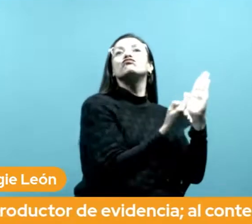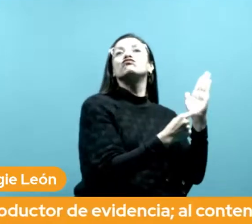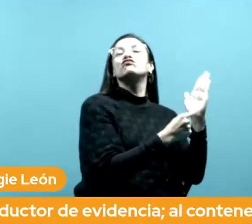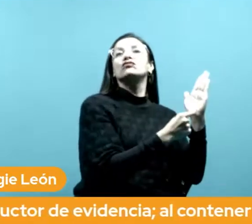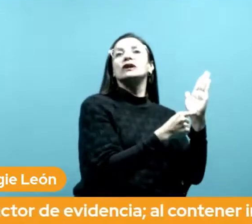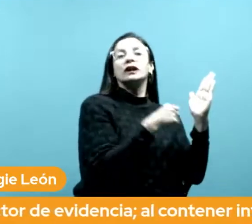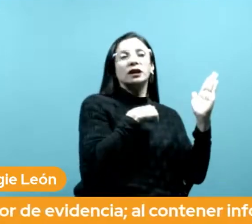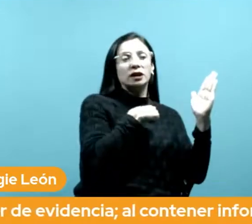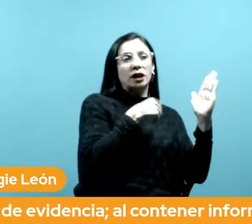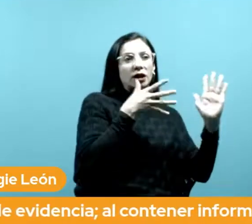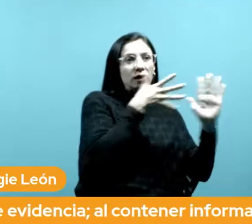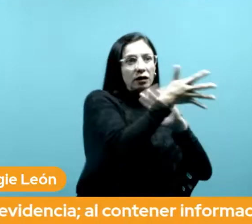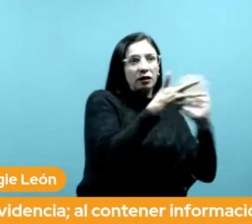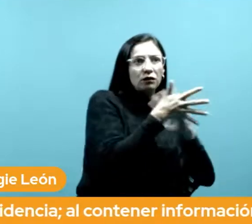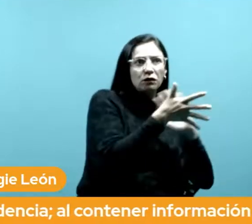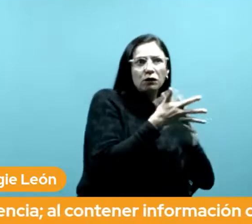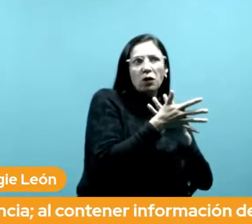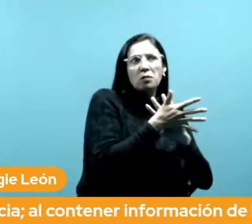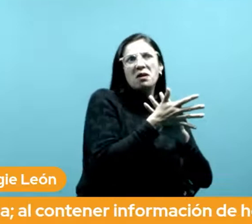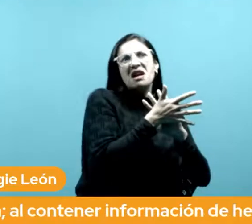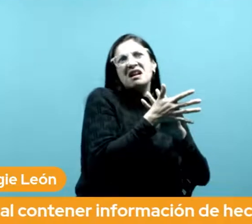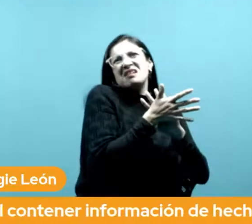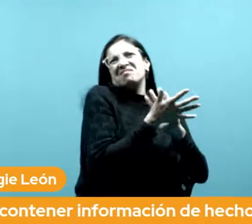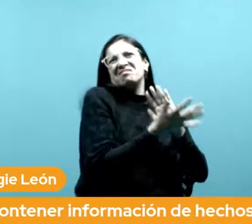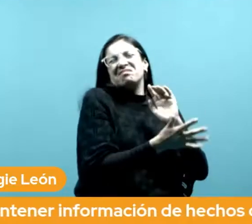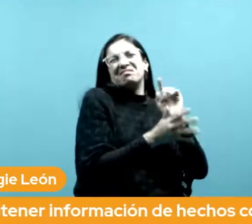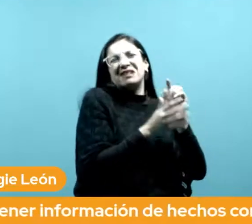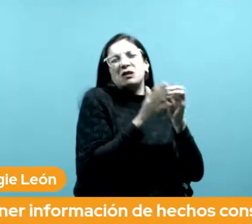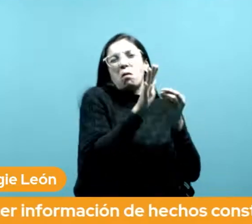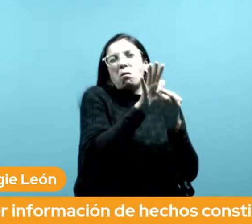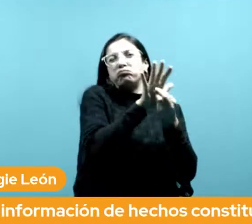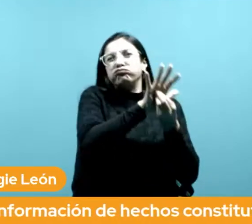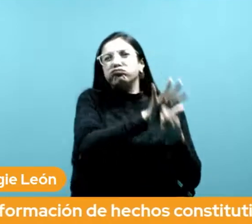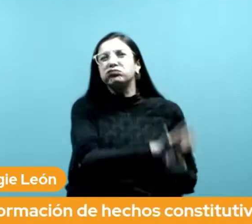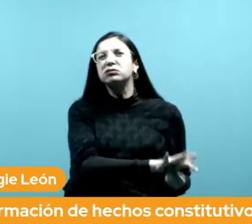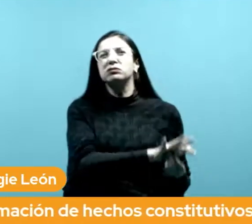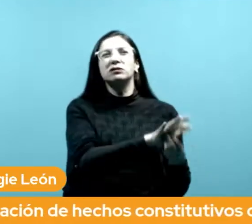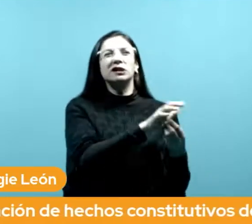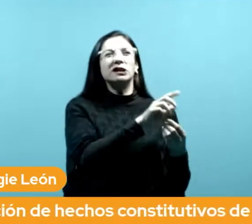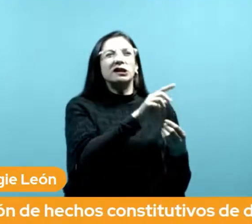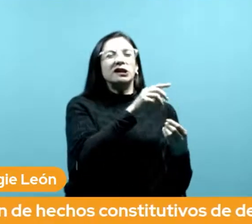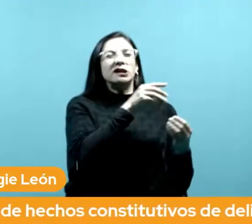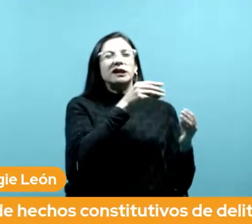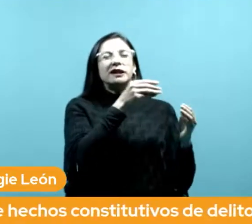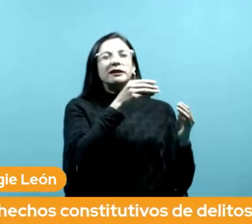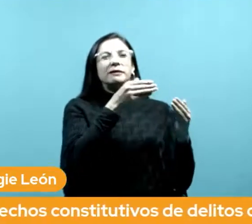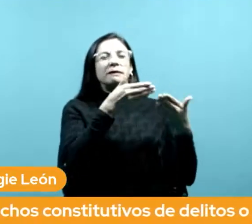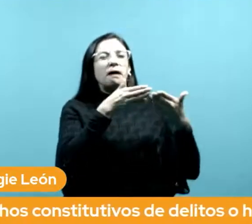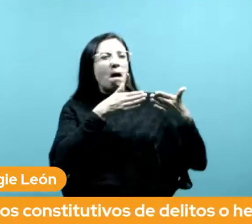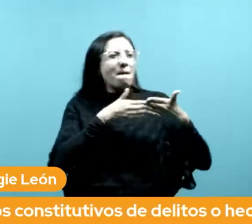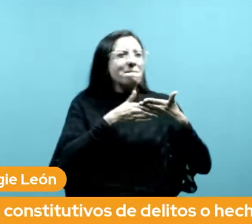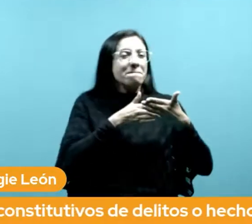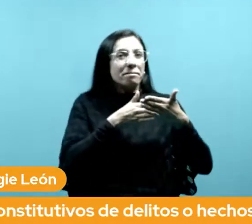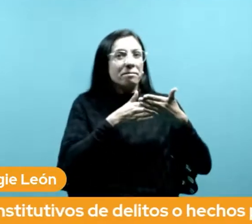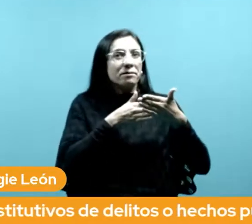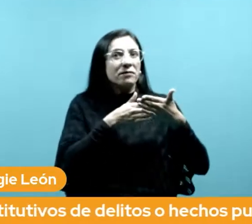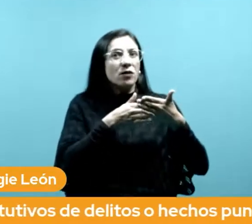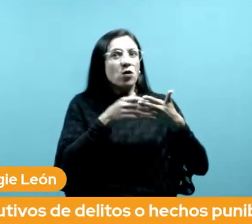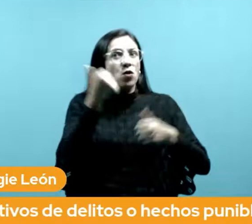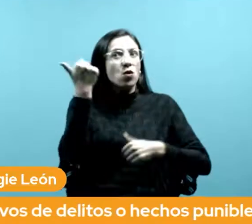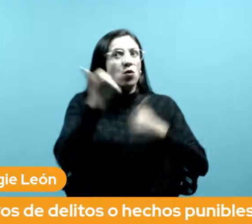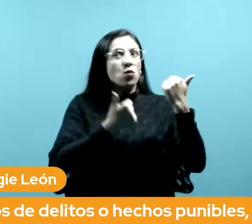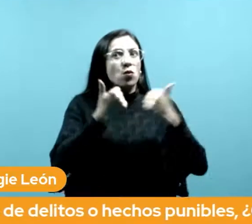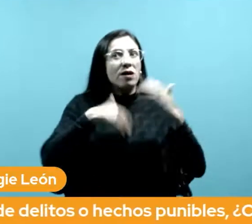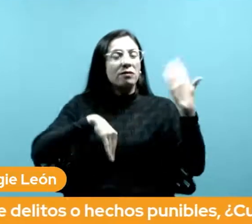de hechos constitutivos de delitos o hechos punibles ¿cuál es el tratamiento dispuesto para esa evidencia? ¿son